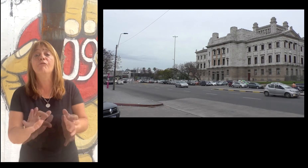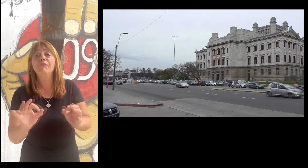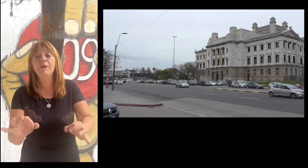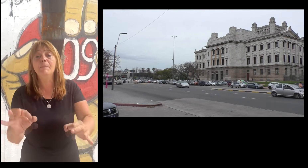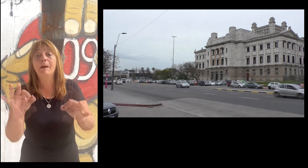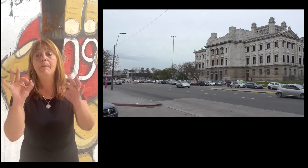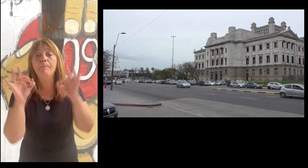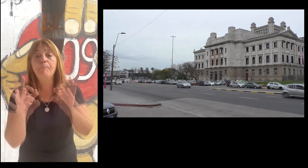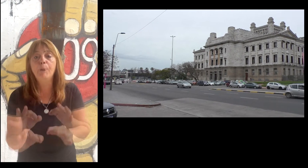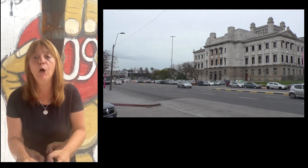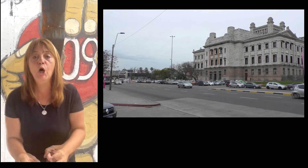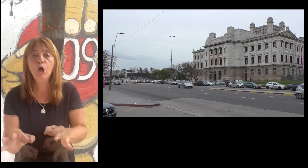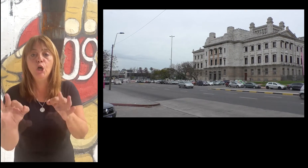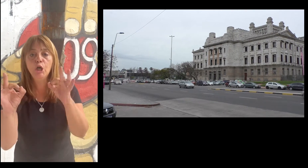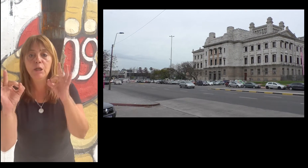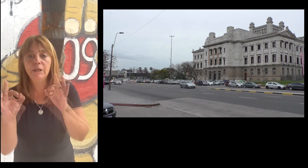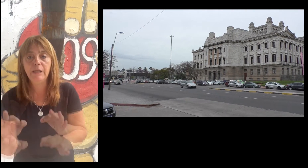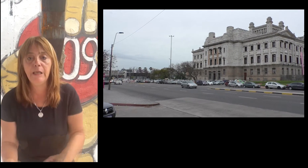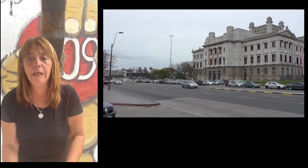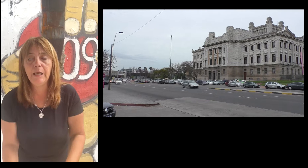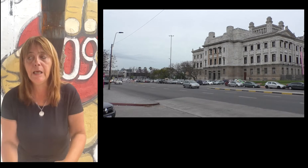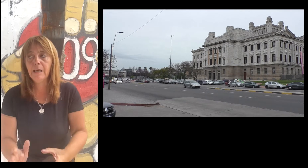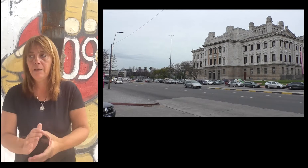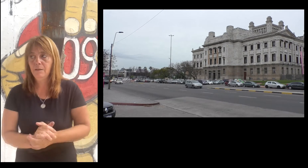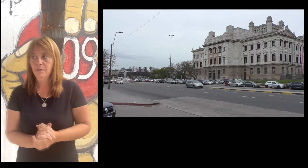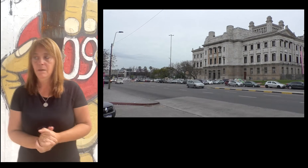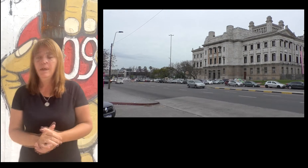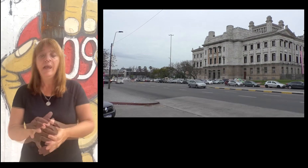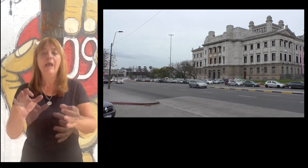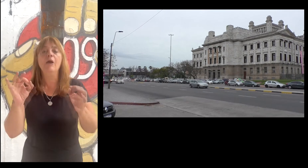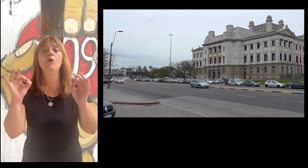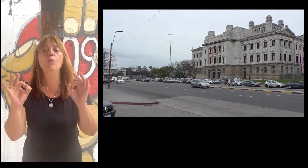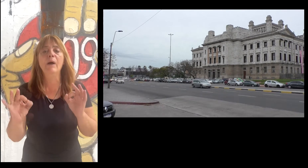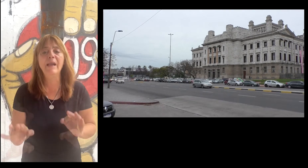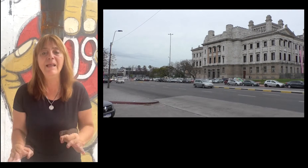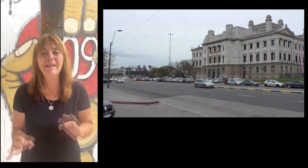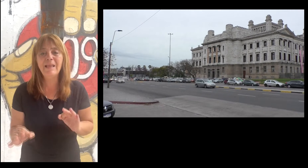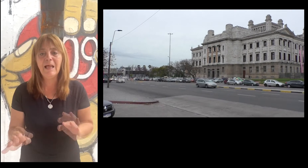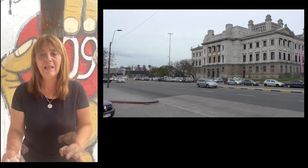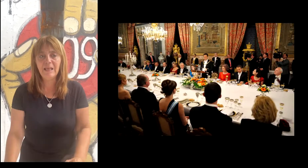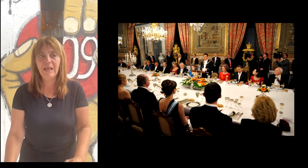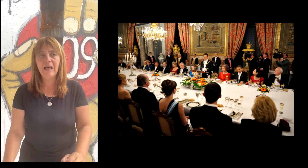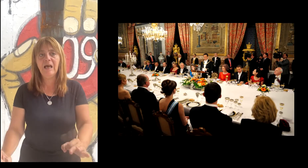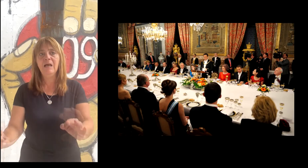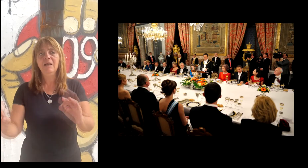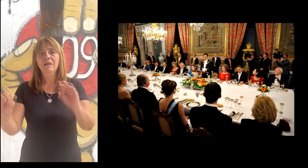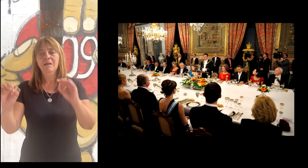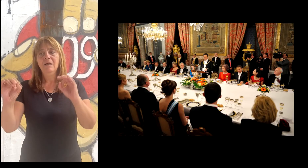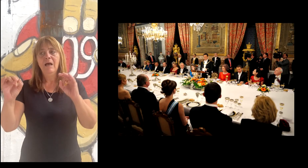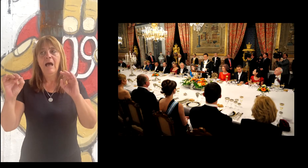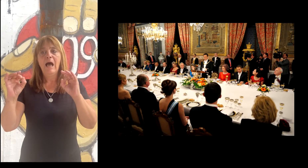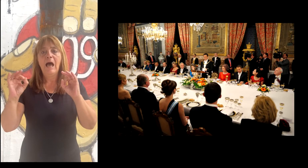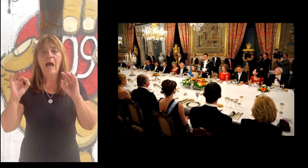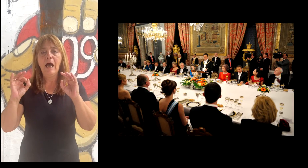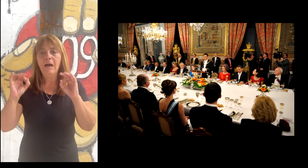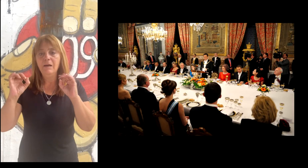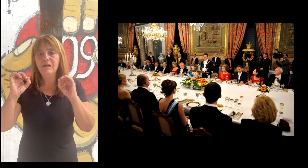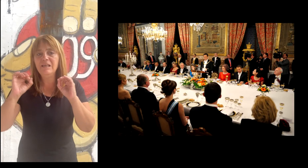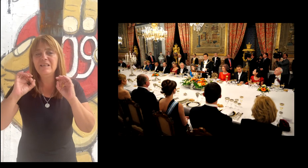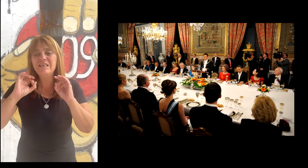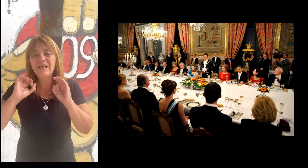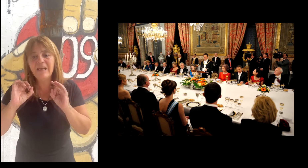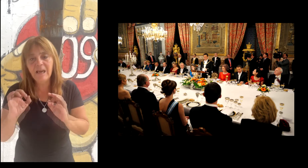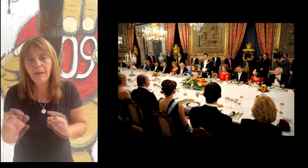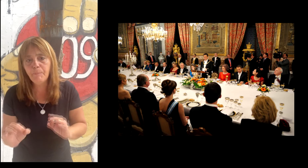después del lunes han sucedido cosas increíbles. La primera, un almuerzo del ministro de Relaciones Exteriores,